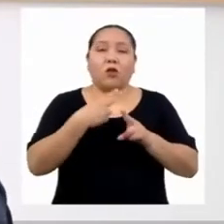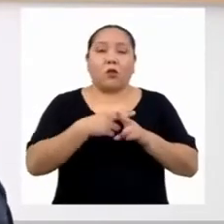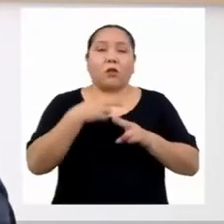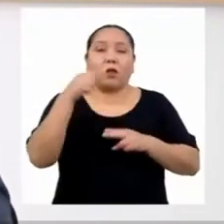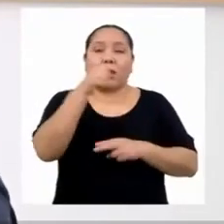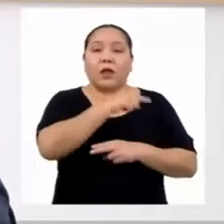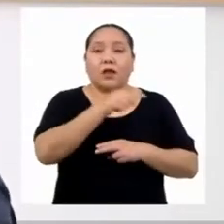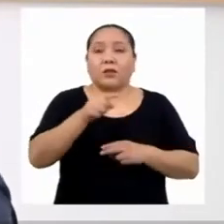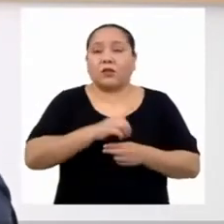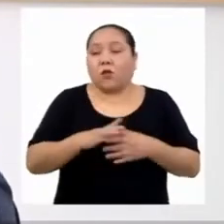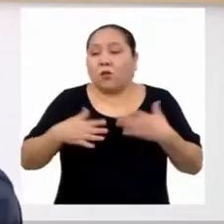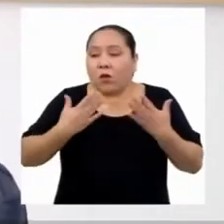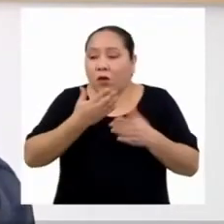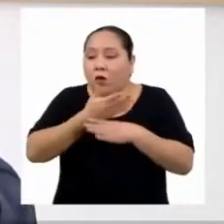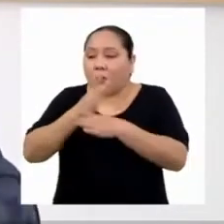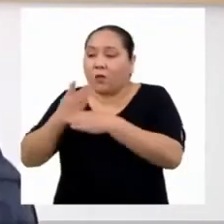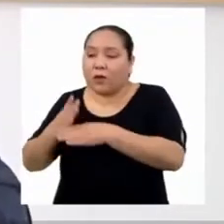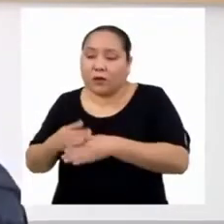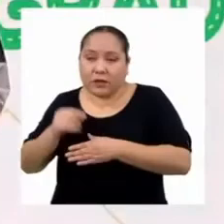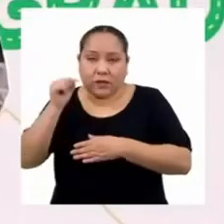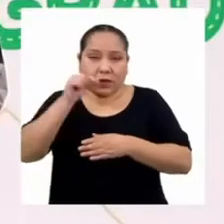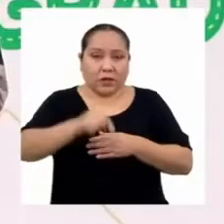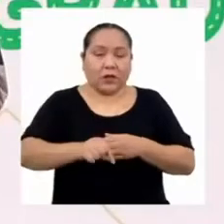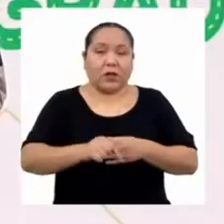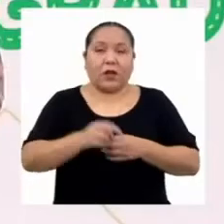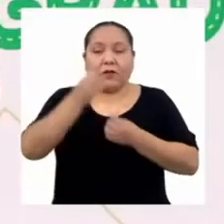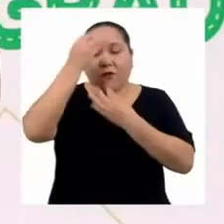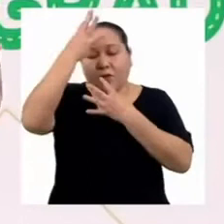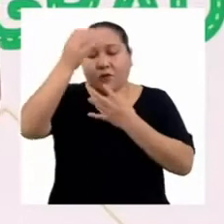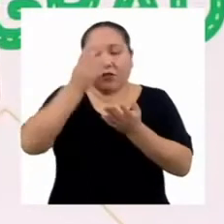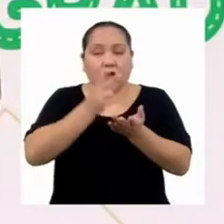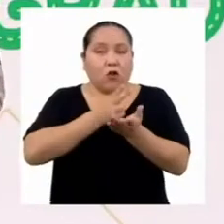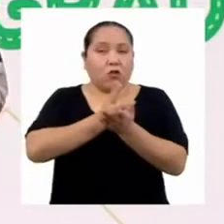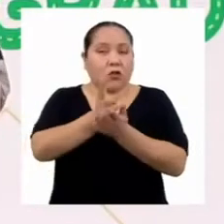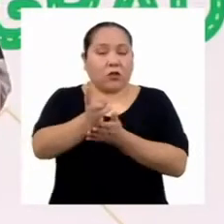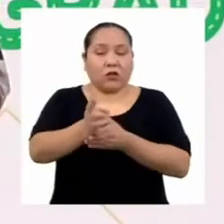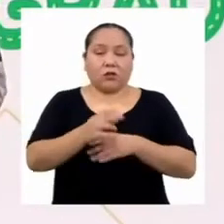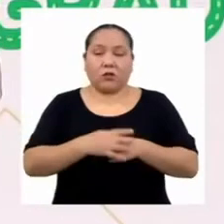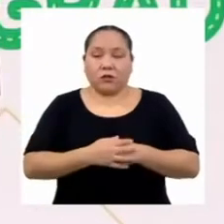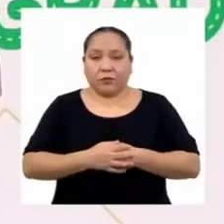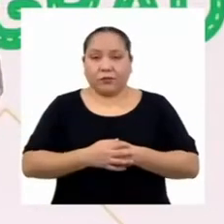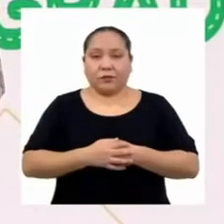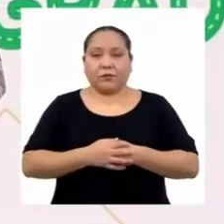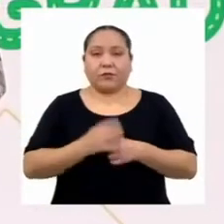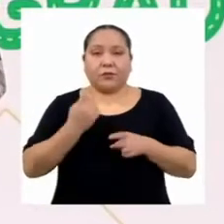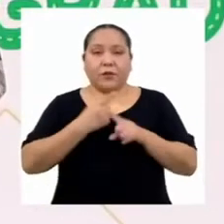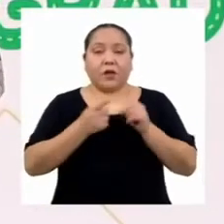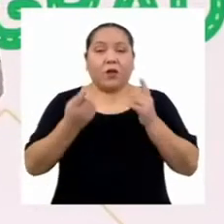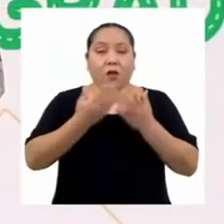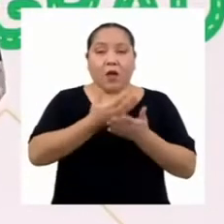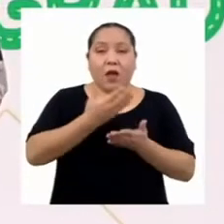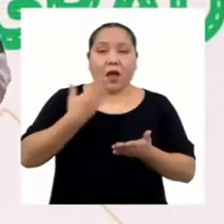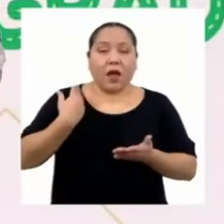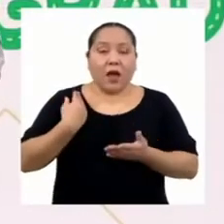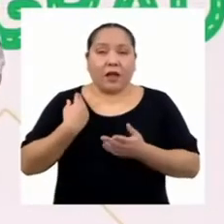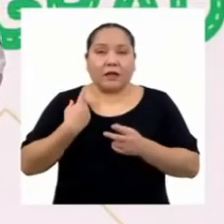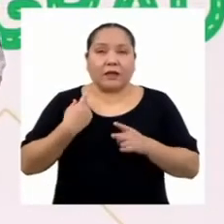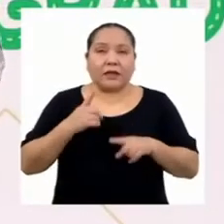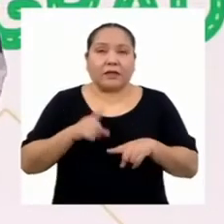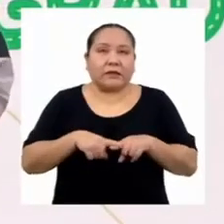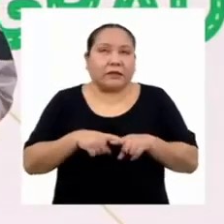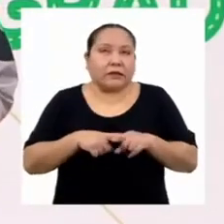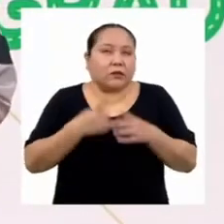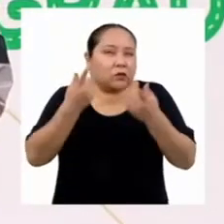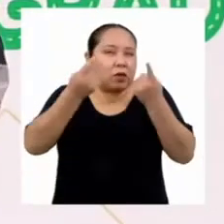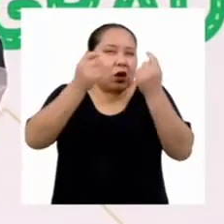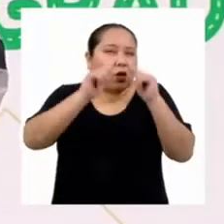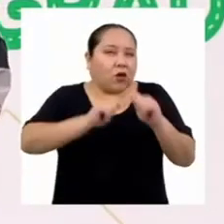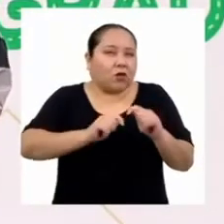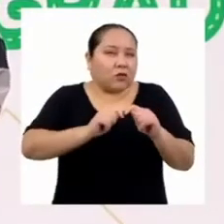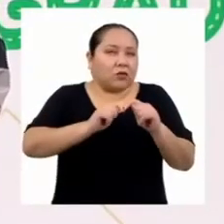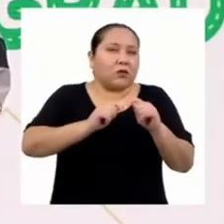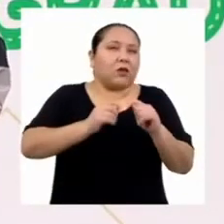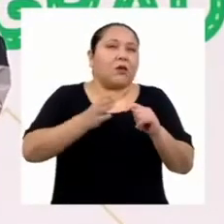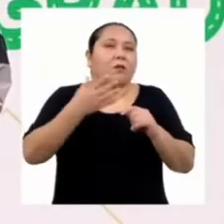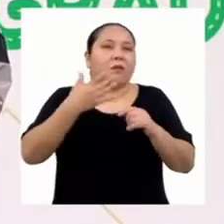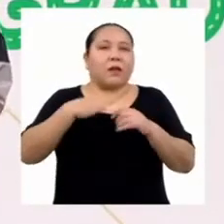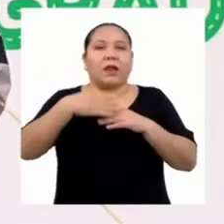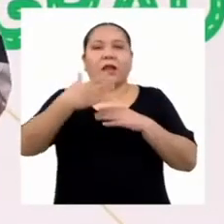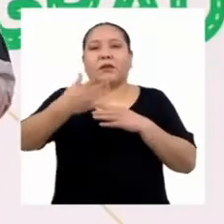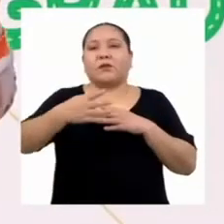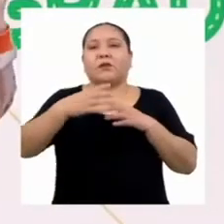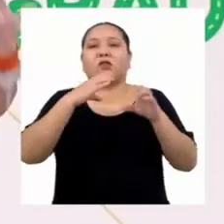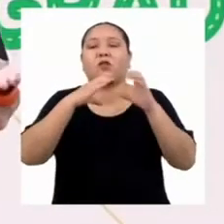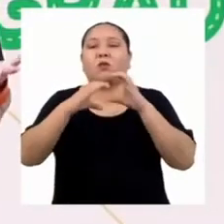compartir su información de manera más sincera. Pero antes, vale la pena tomar una pausa para compartirles algo muy importante.